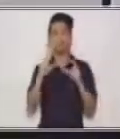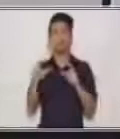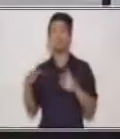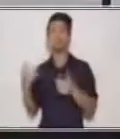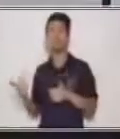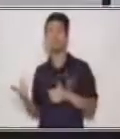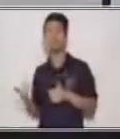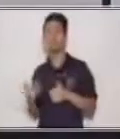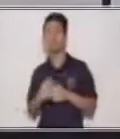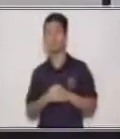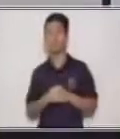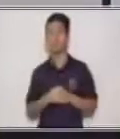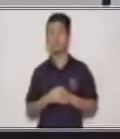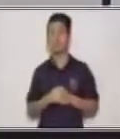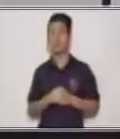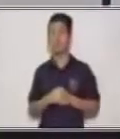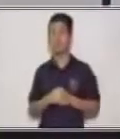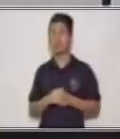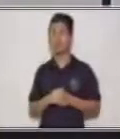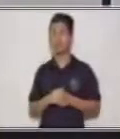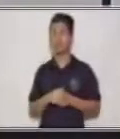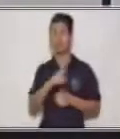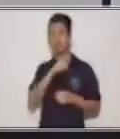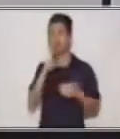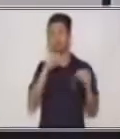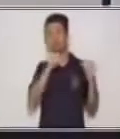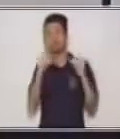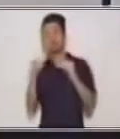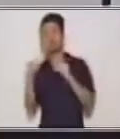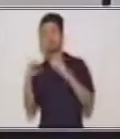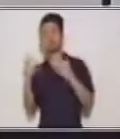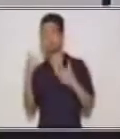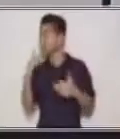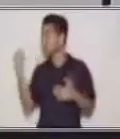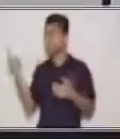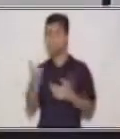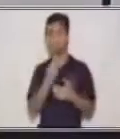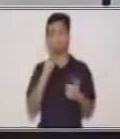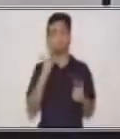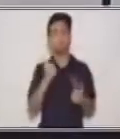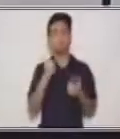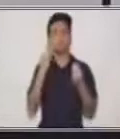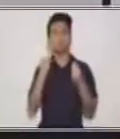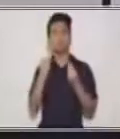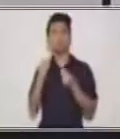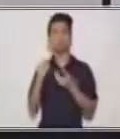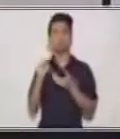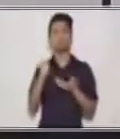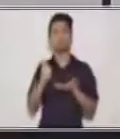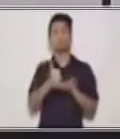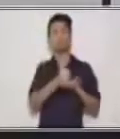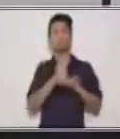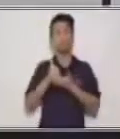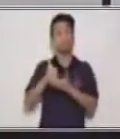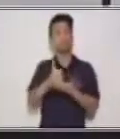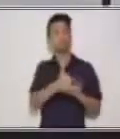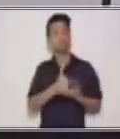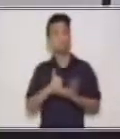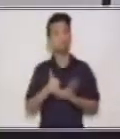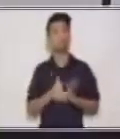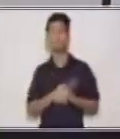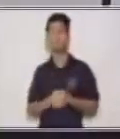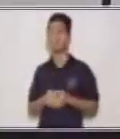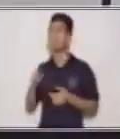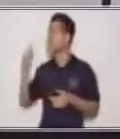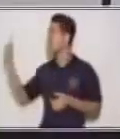Cuidado, enseñanzas y hay mucha cooperación. Ahora quiero que tú me digas qué es lo que está haciendo cada una de estas